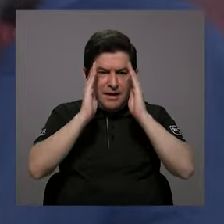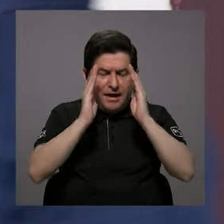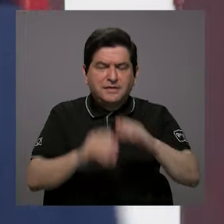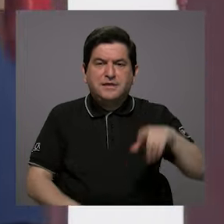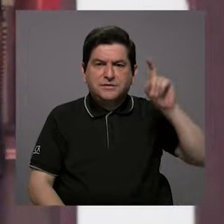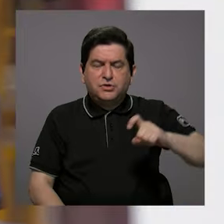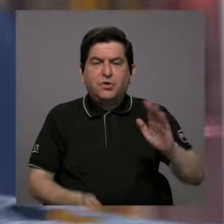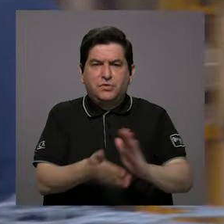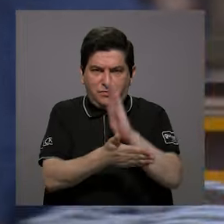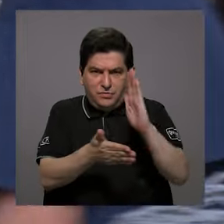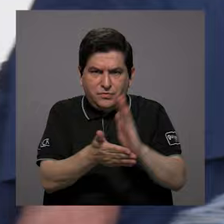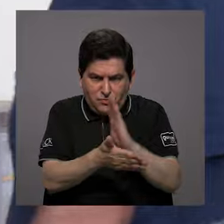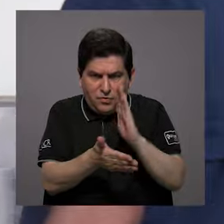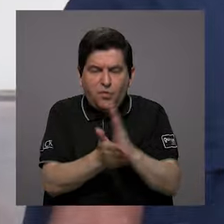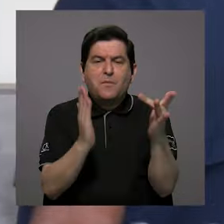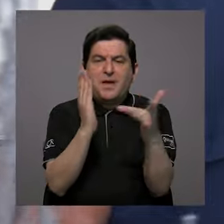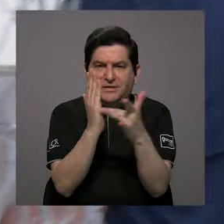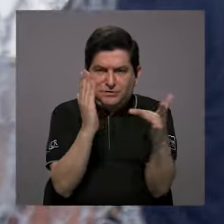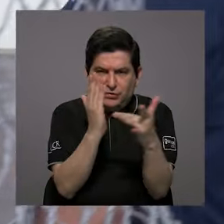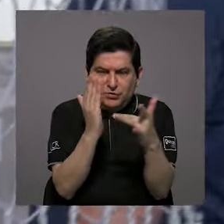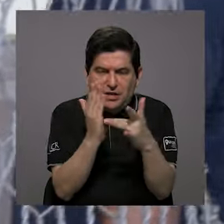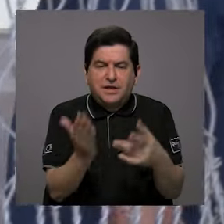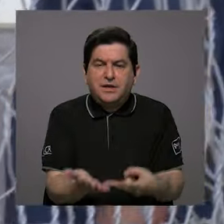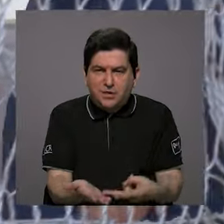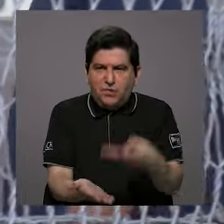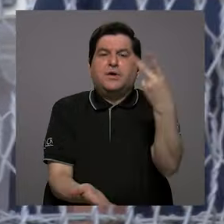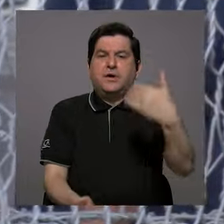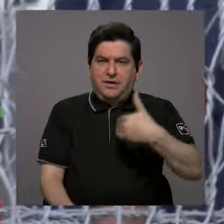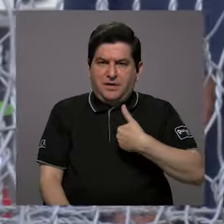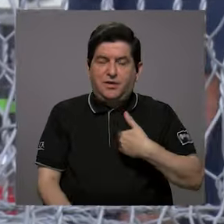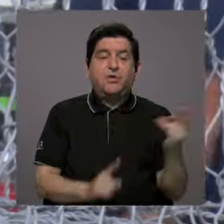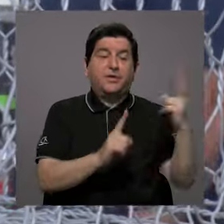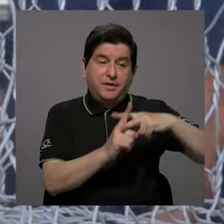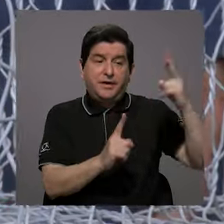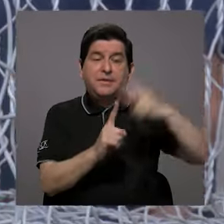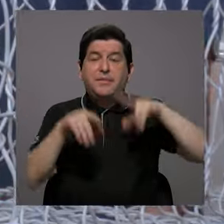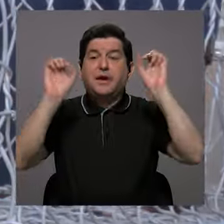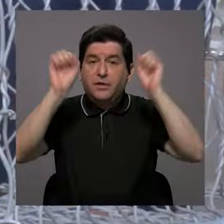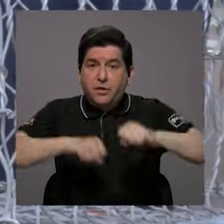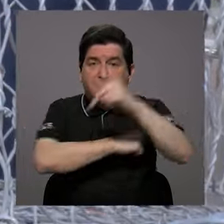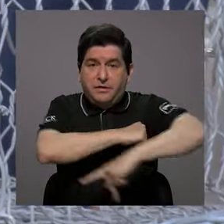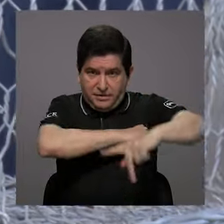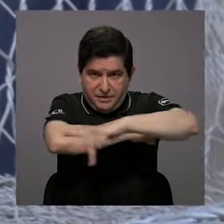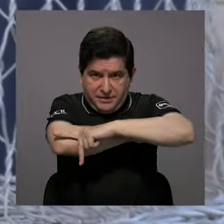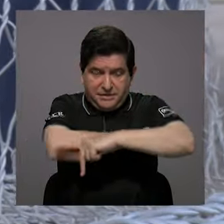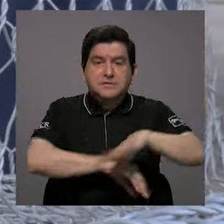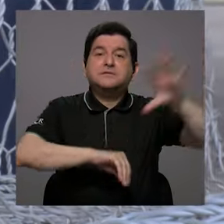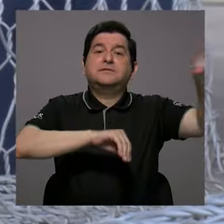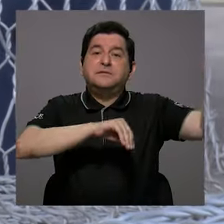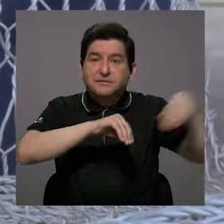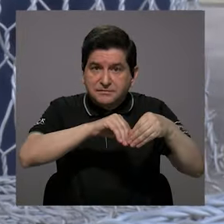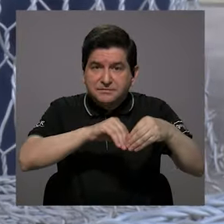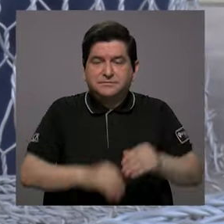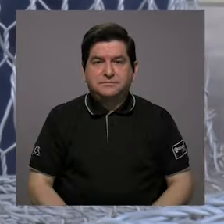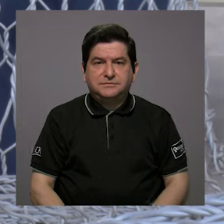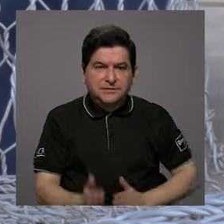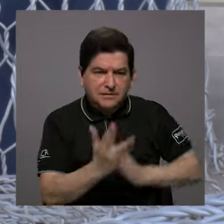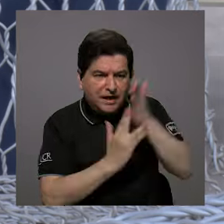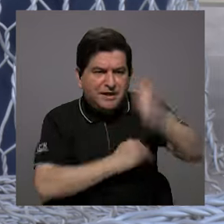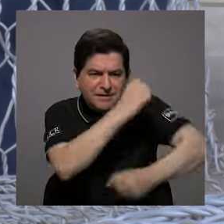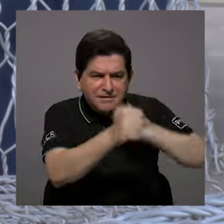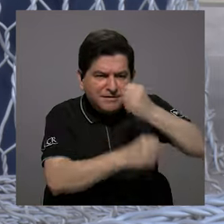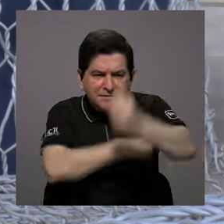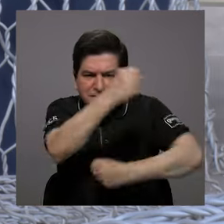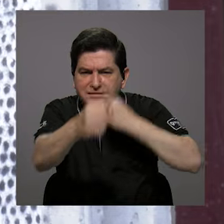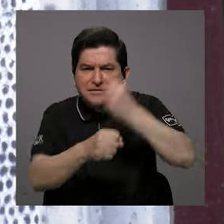necesidad de un documento técnico válido y aplicable al país, sino que además, a través de los